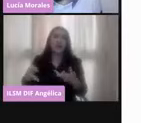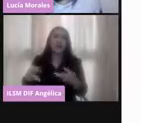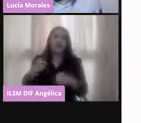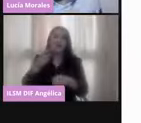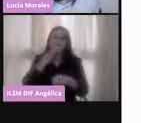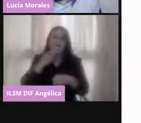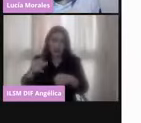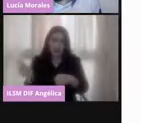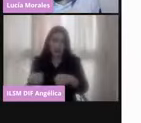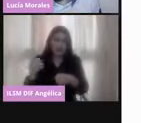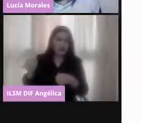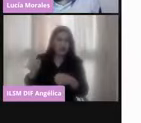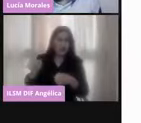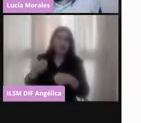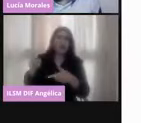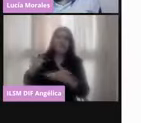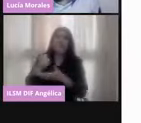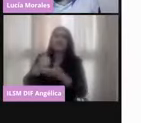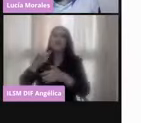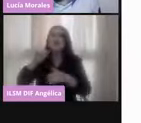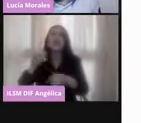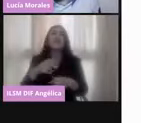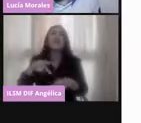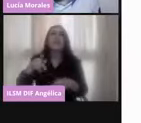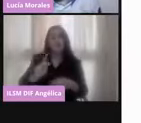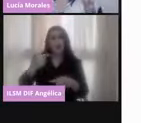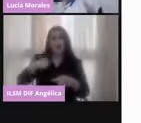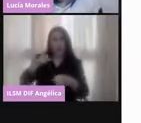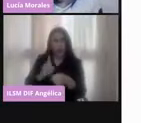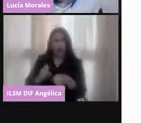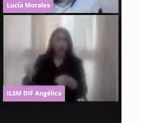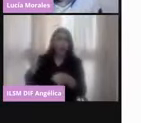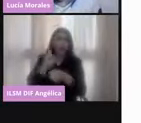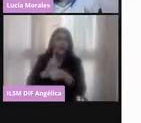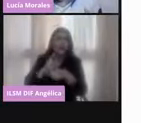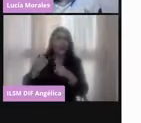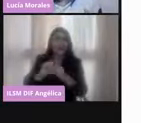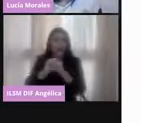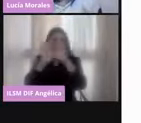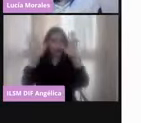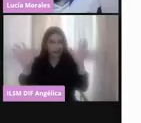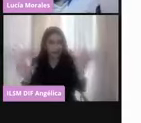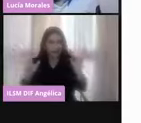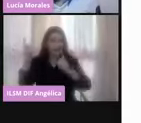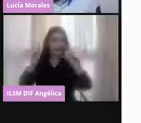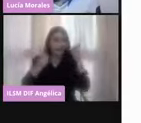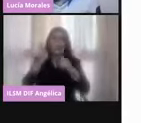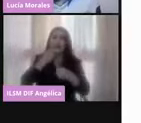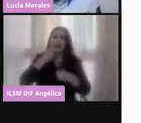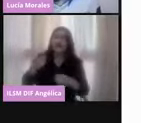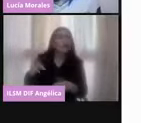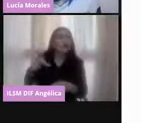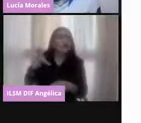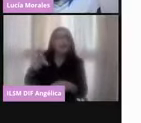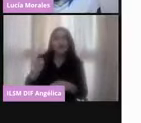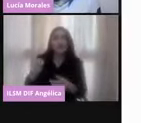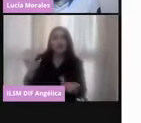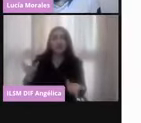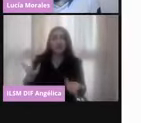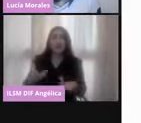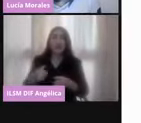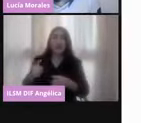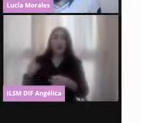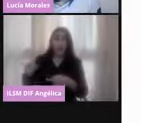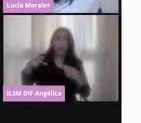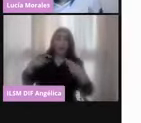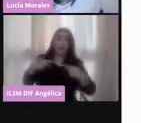Entonces, cuando yo he tenido la oportunidad de aclarar sobre este punto, les digo que no, que no son ciudadanos,